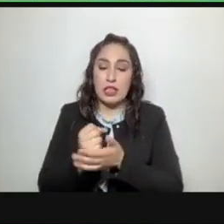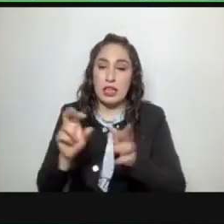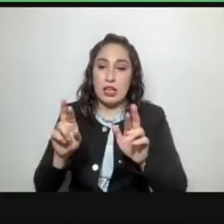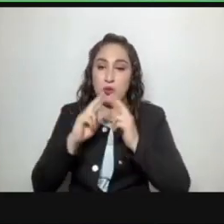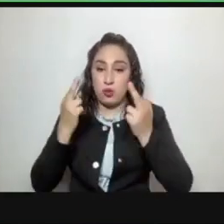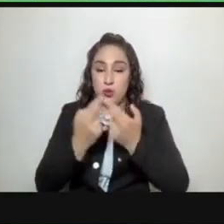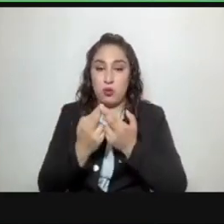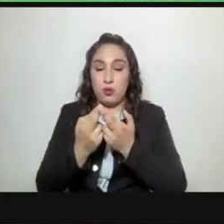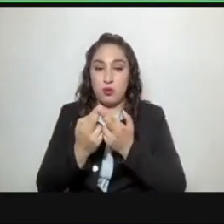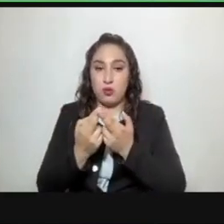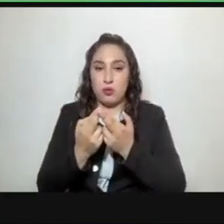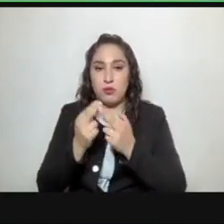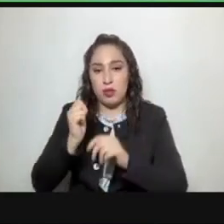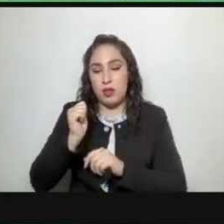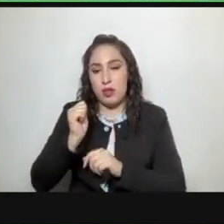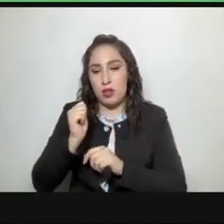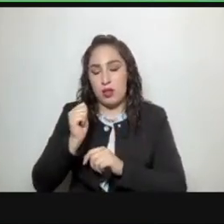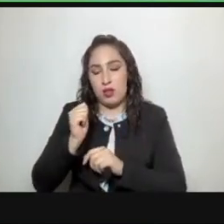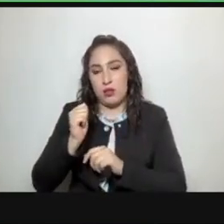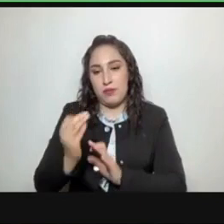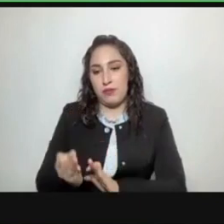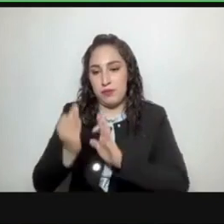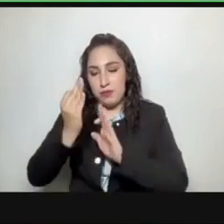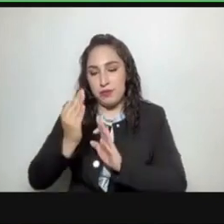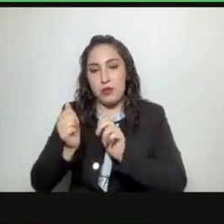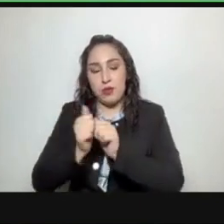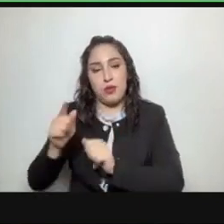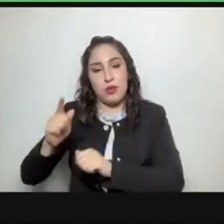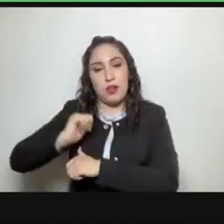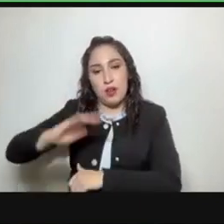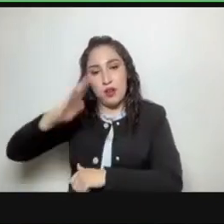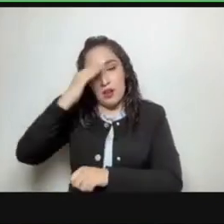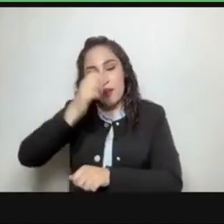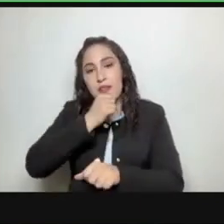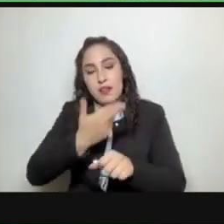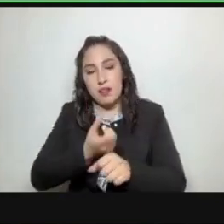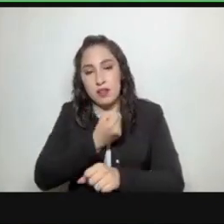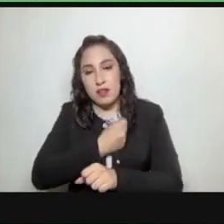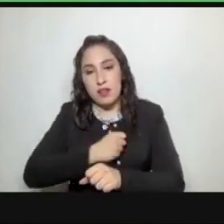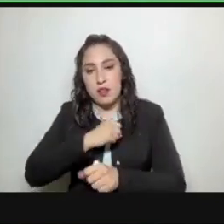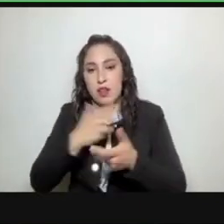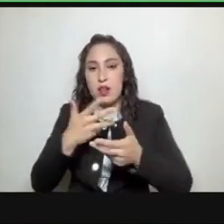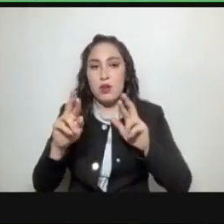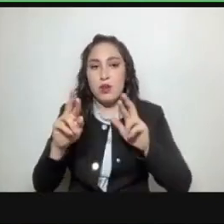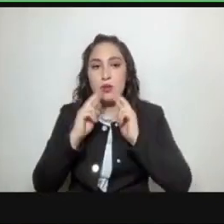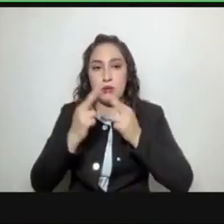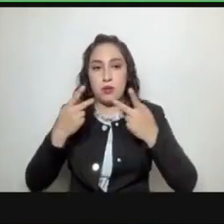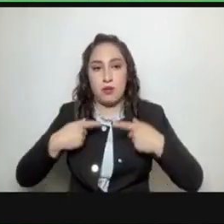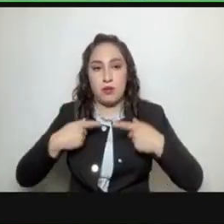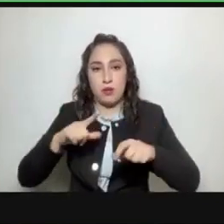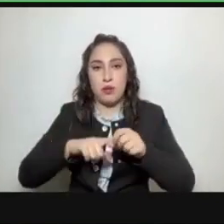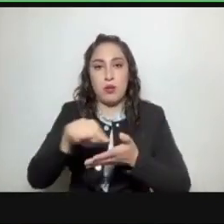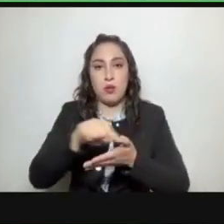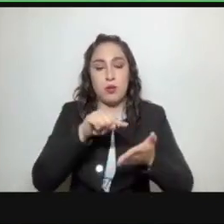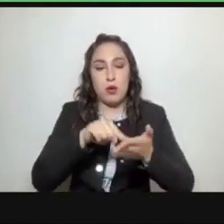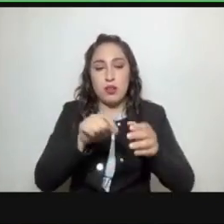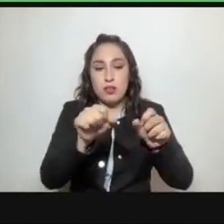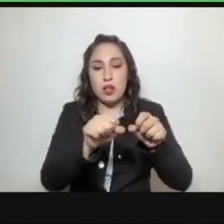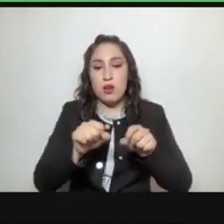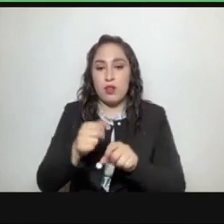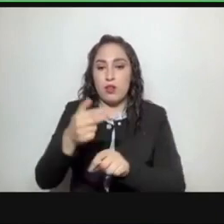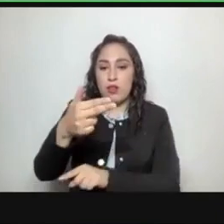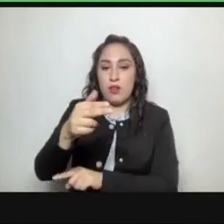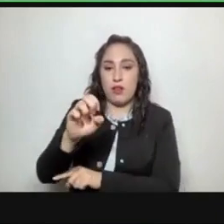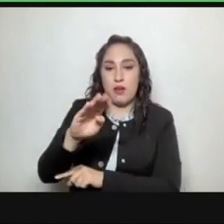con motivo de la glosa de la secretaria de salud se efectúe de manera presencial en el salón del recinto legislativo de